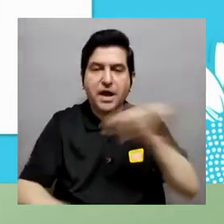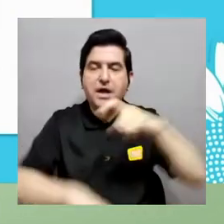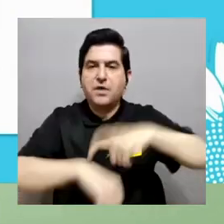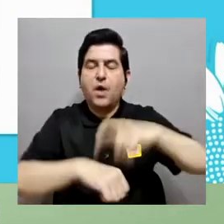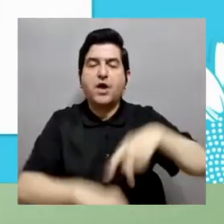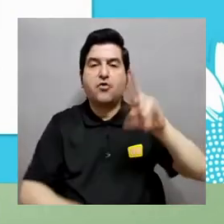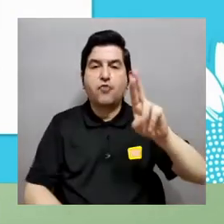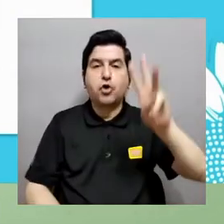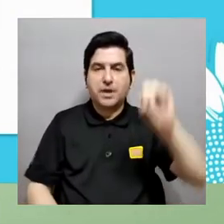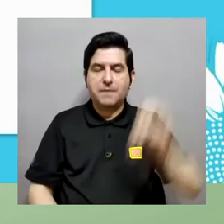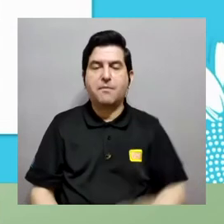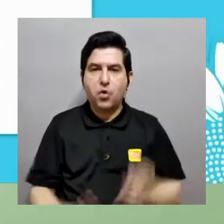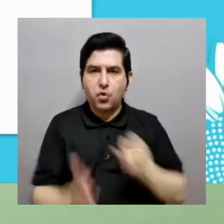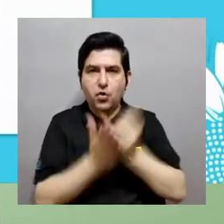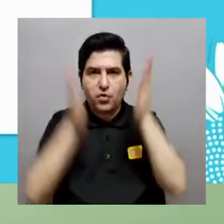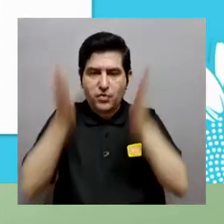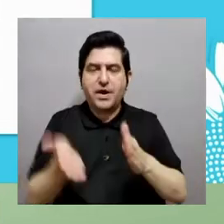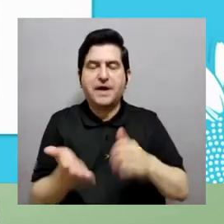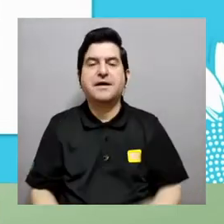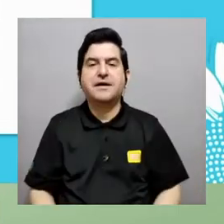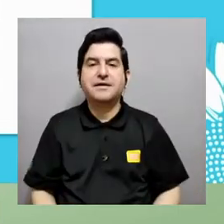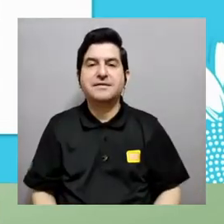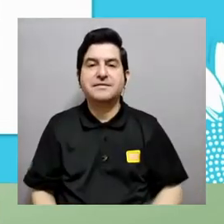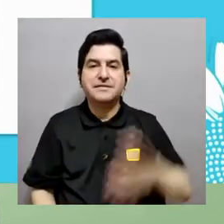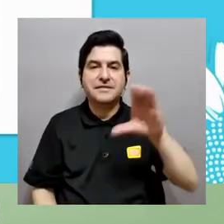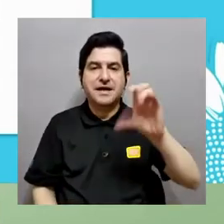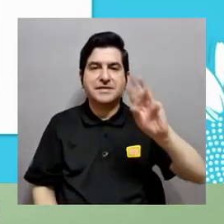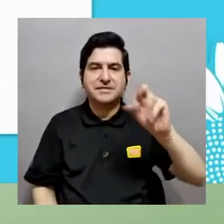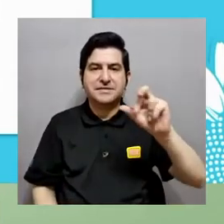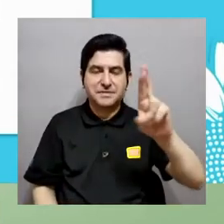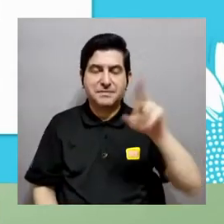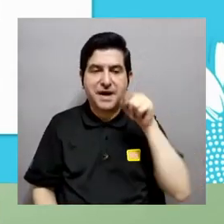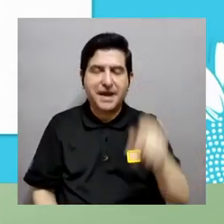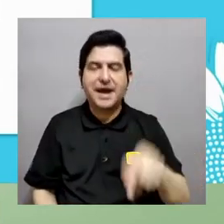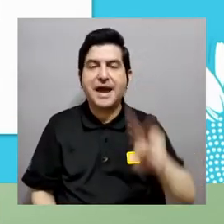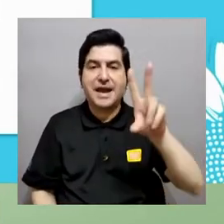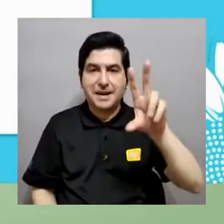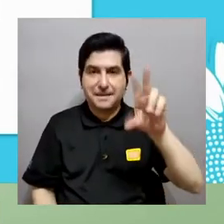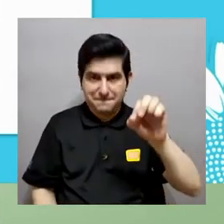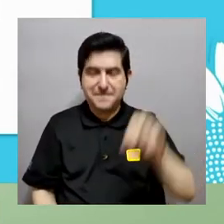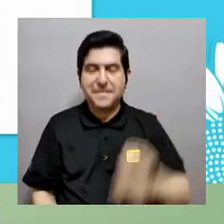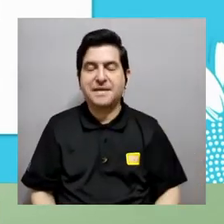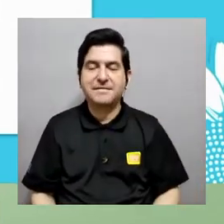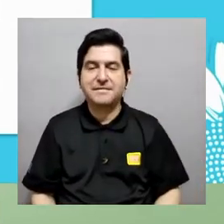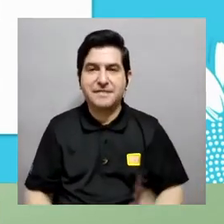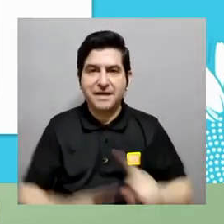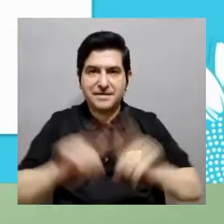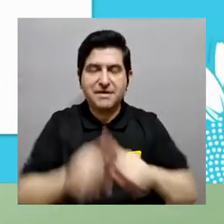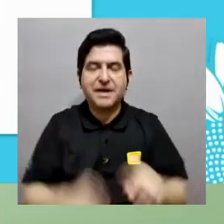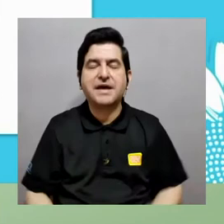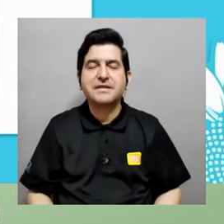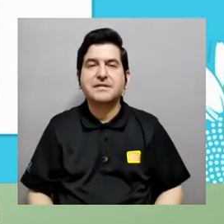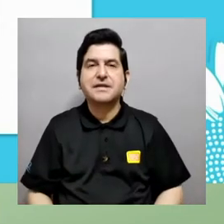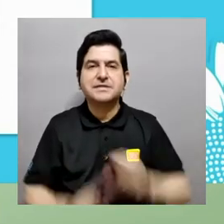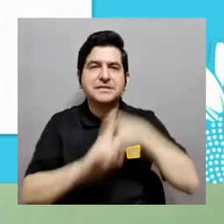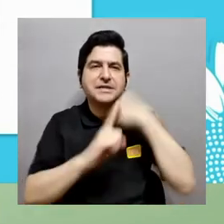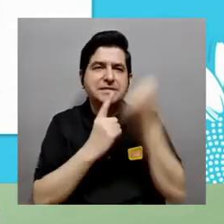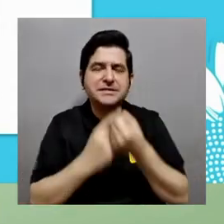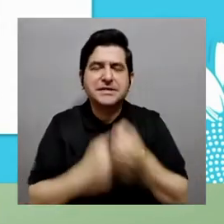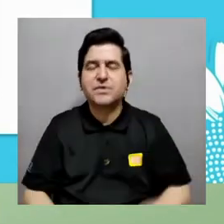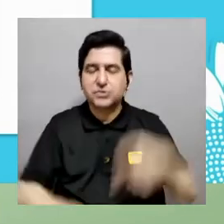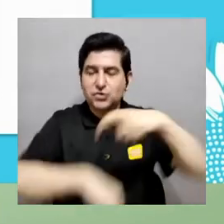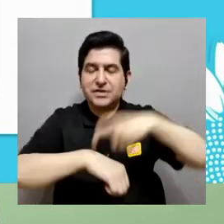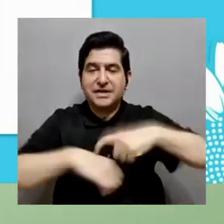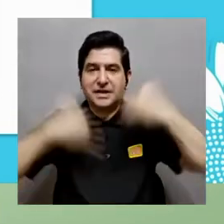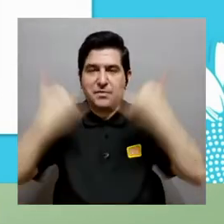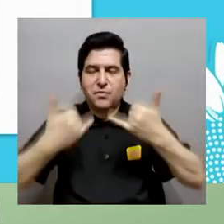uno entre 20 y 40 procesadores al mismo tiempo este Rodney Mora que es investigador del CIMAR él está corriendo con